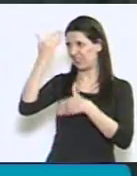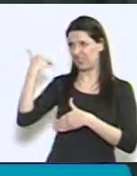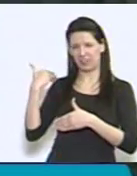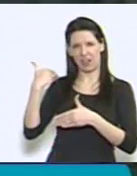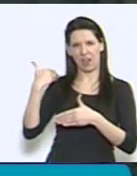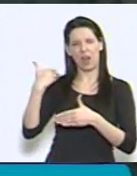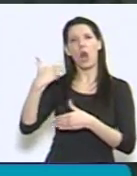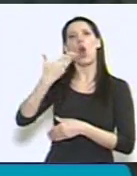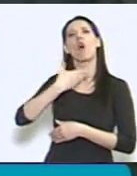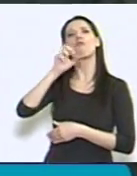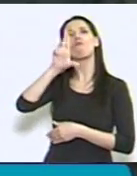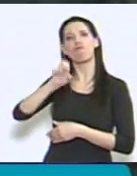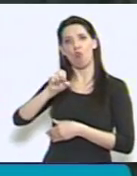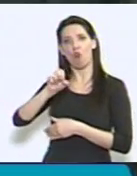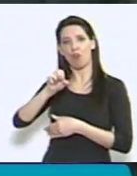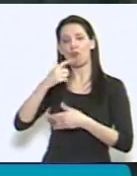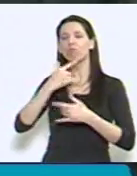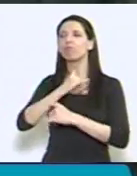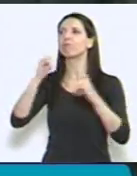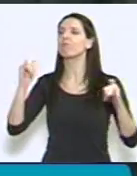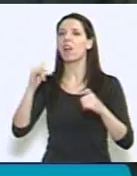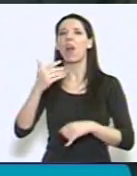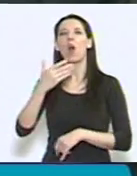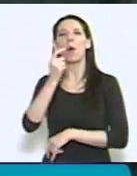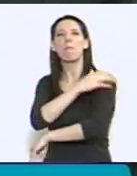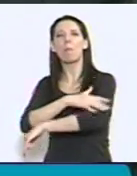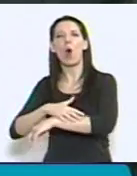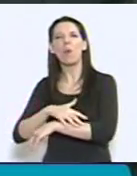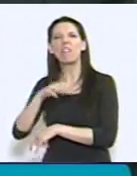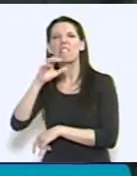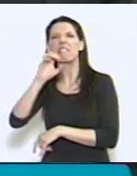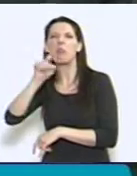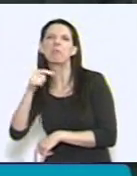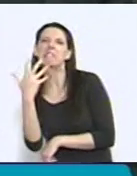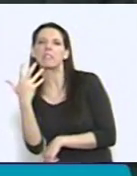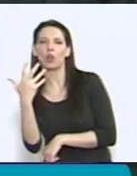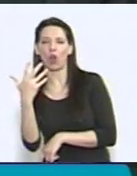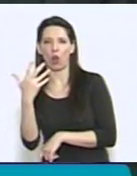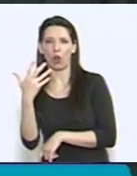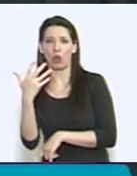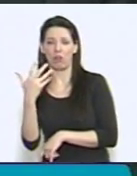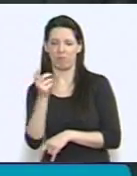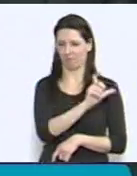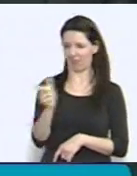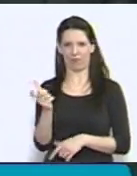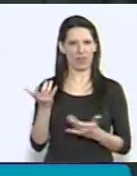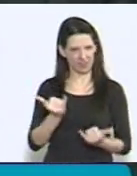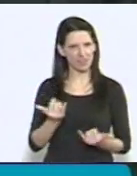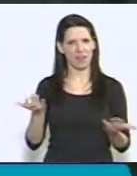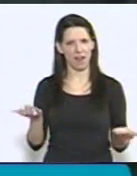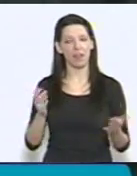en el foro de la FAO, dijo pobreza debajo del 5%. Queda claro que no existe una